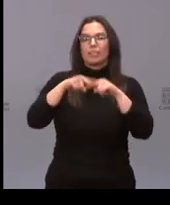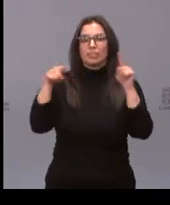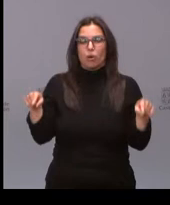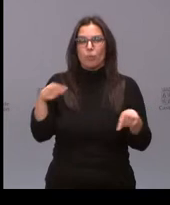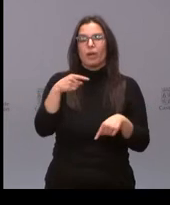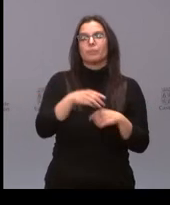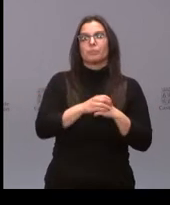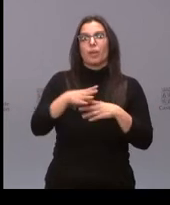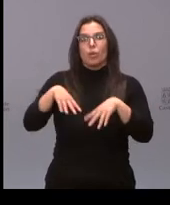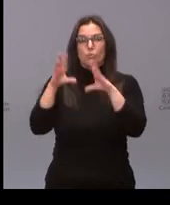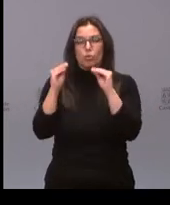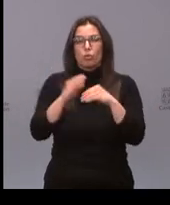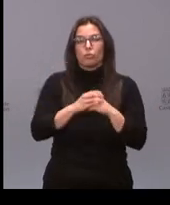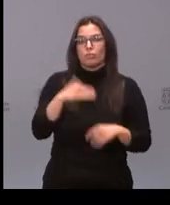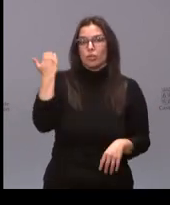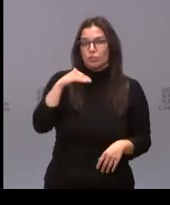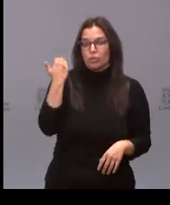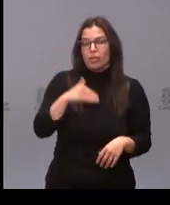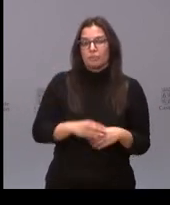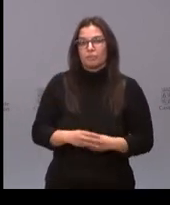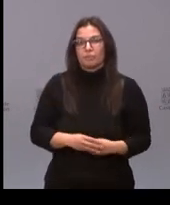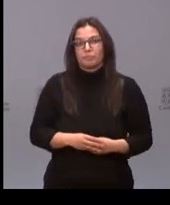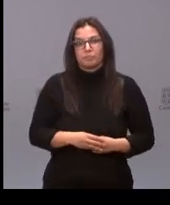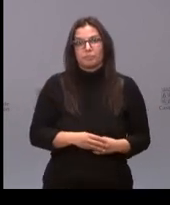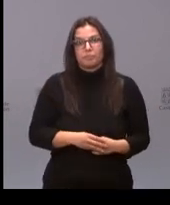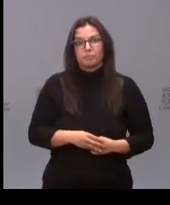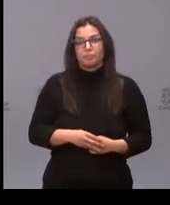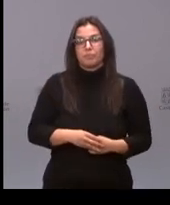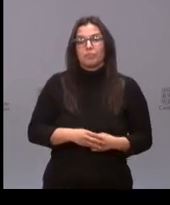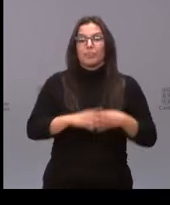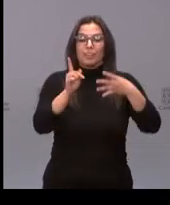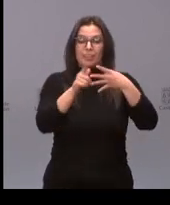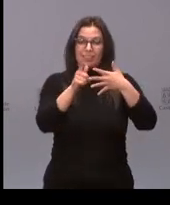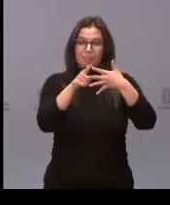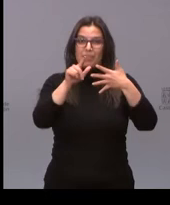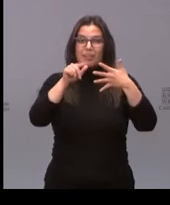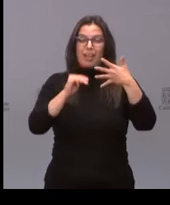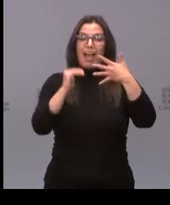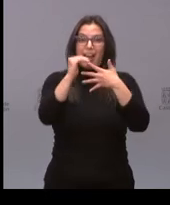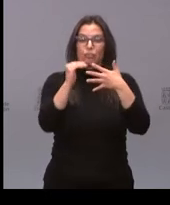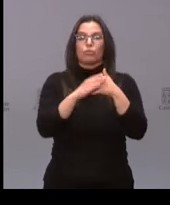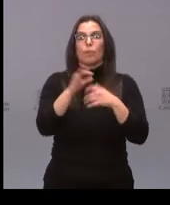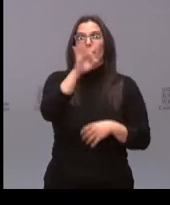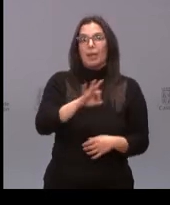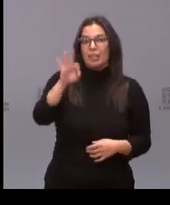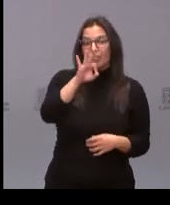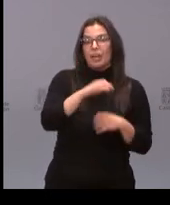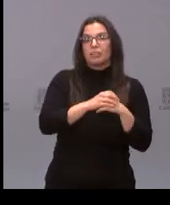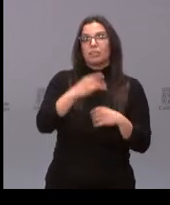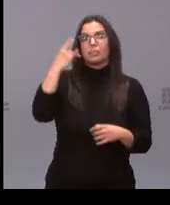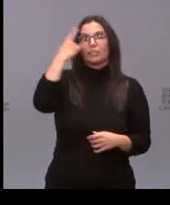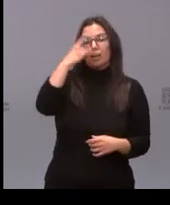Burgos, 327, Soria, 261. En riesgo alto, Valencia, 213, Salamanca,